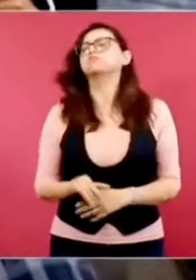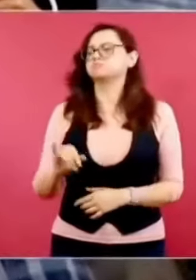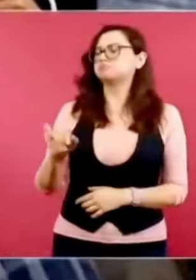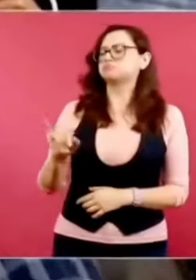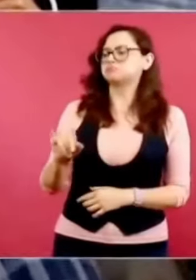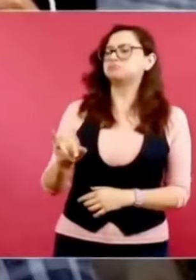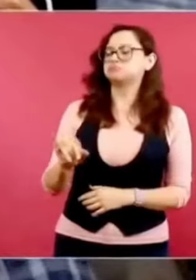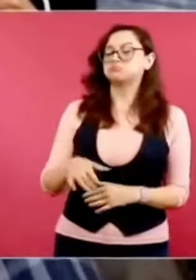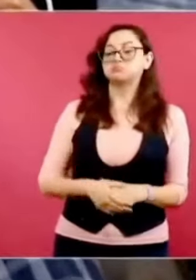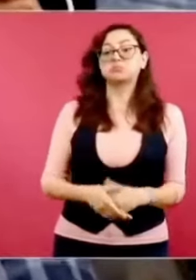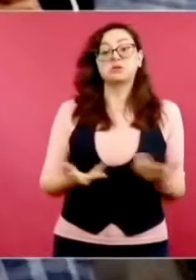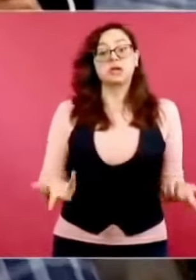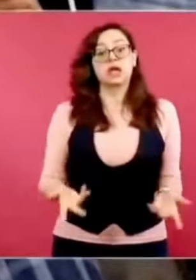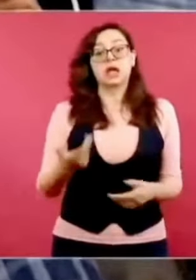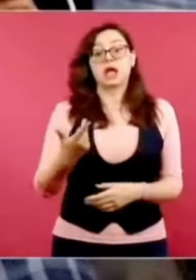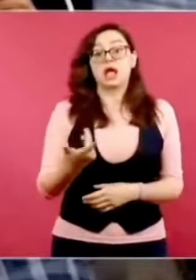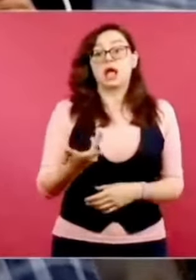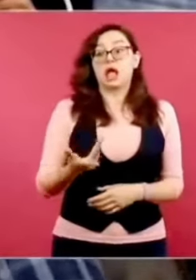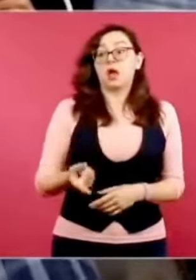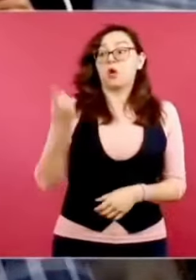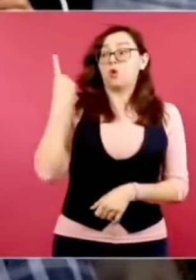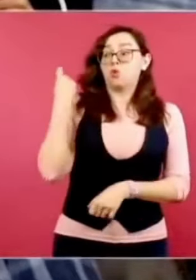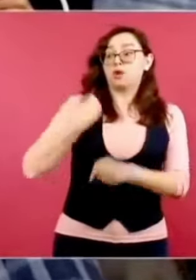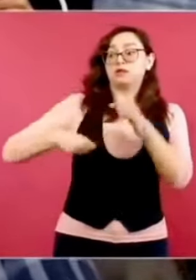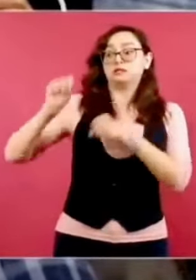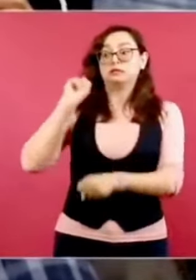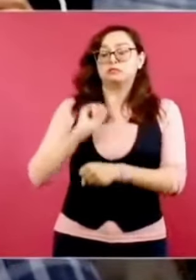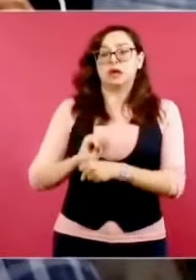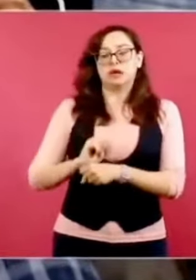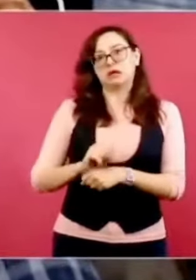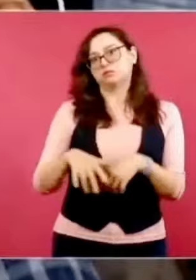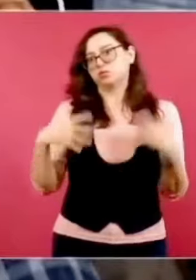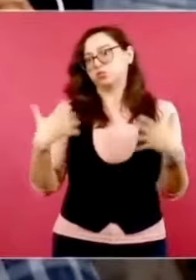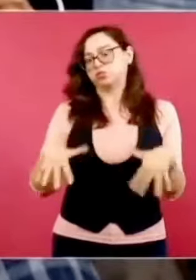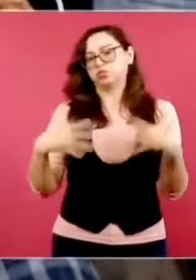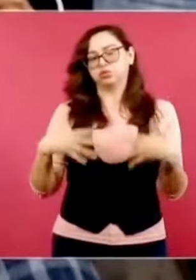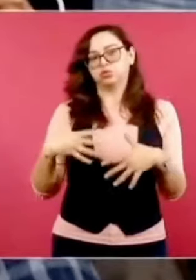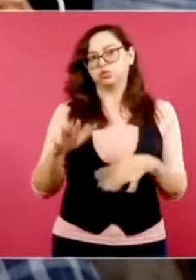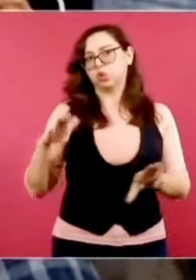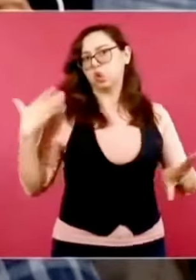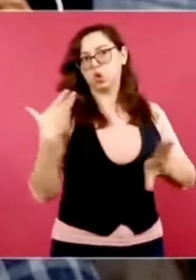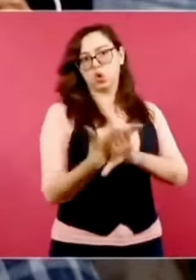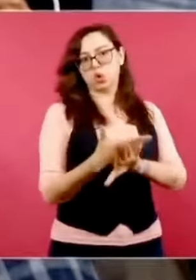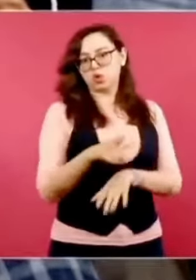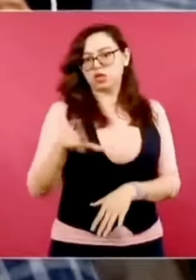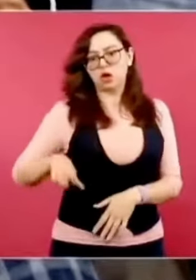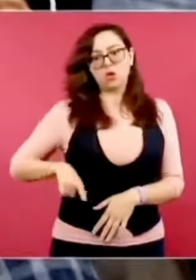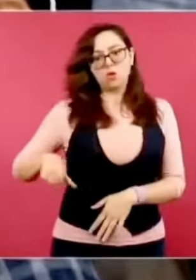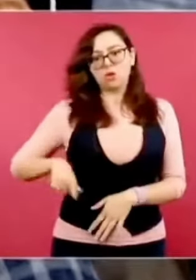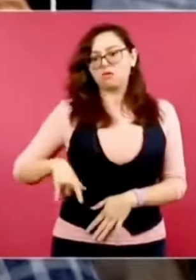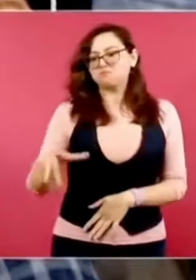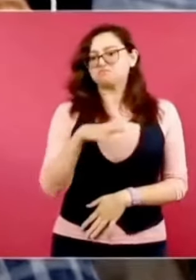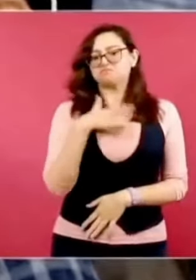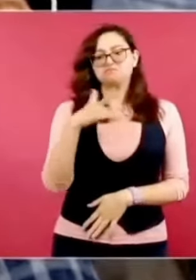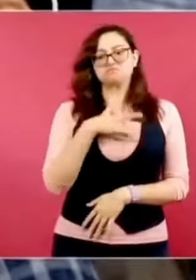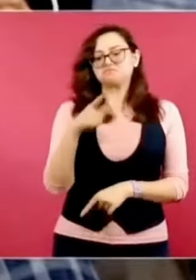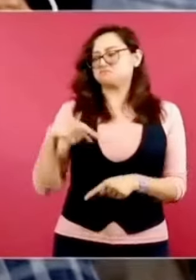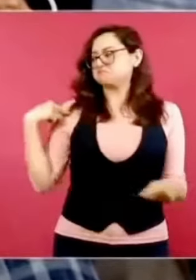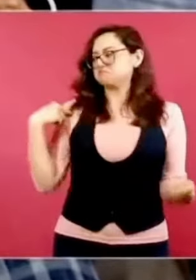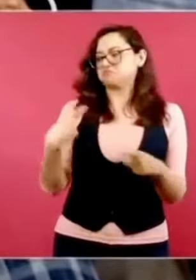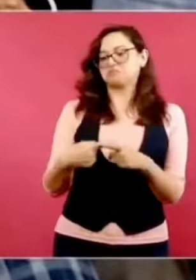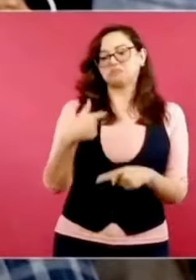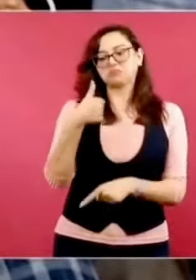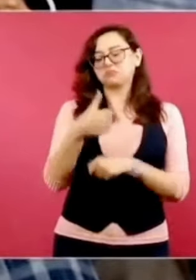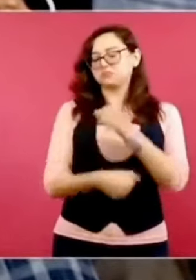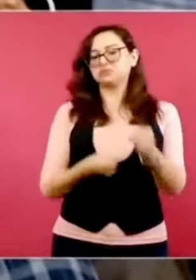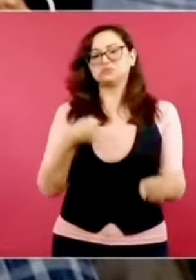particularmente críticos con el balance que ellos han tenido en el sexenio, porque consideran que no se ha desmontado totalmente la